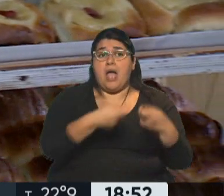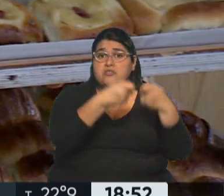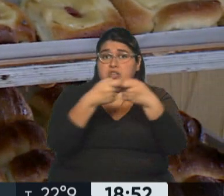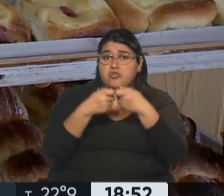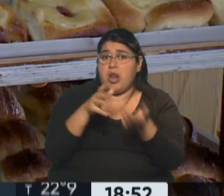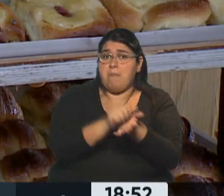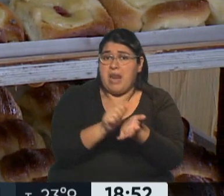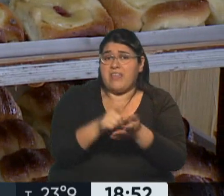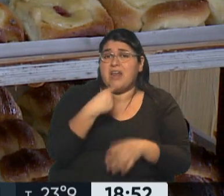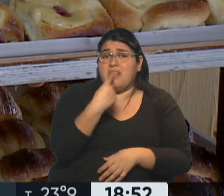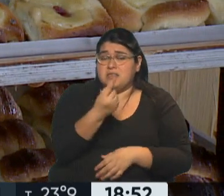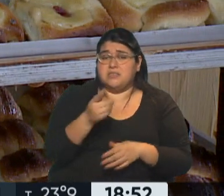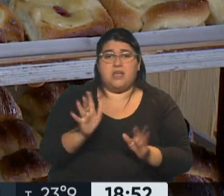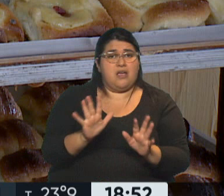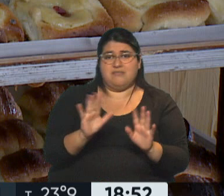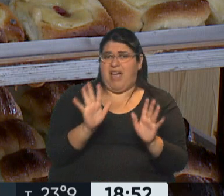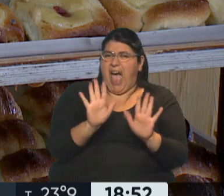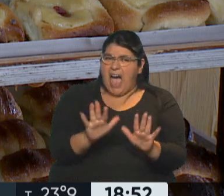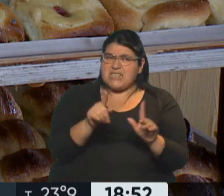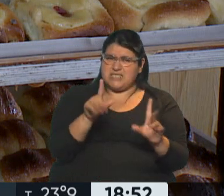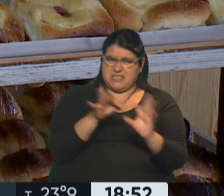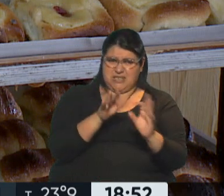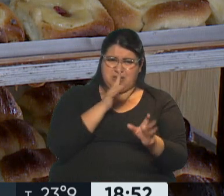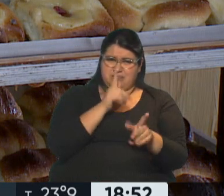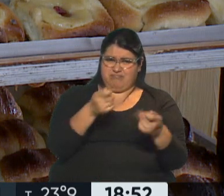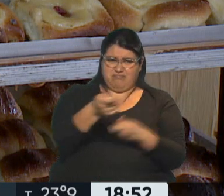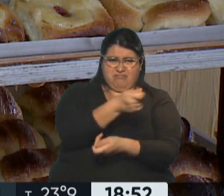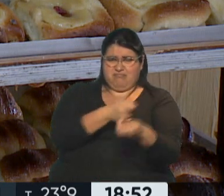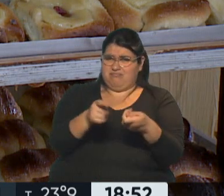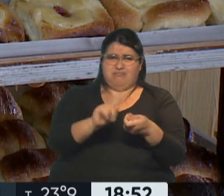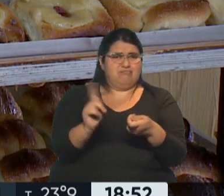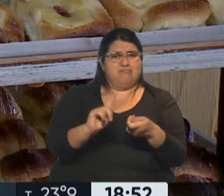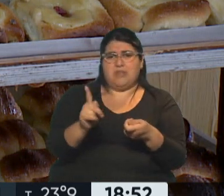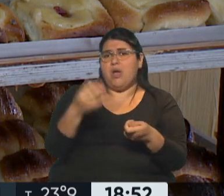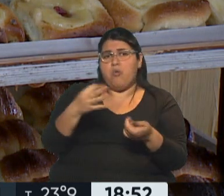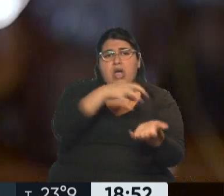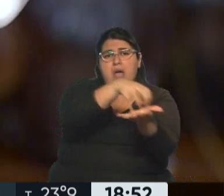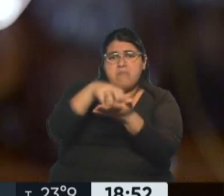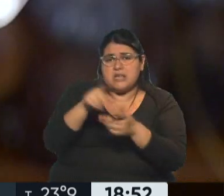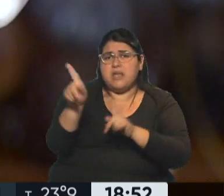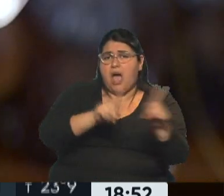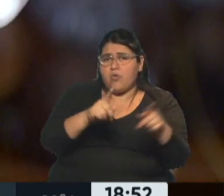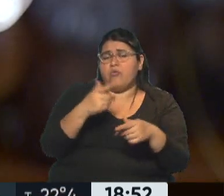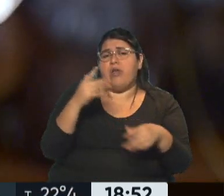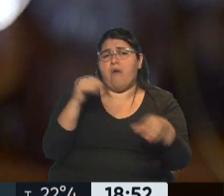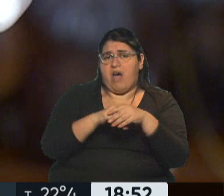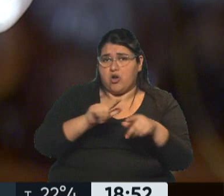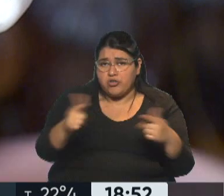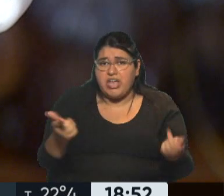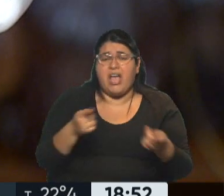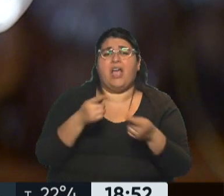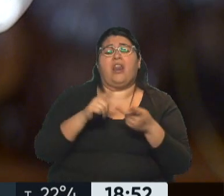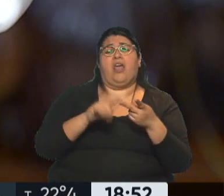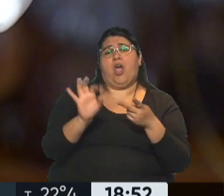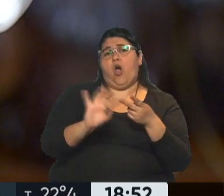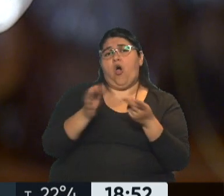panaderos es, no vale eso, no vale ese juego porque hay muchas panaderías que no tienen una cuenta bancaria, que tal vez no llegan a